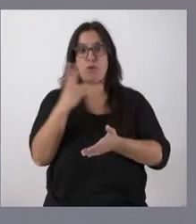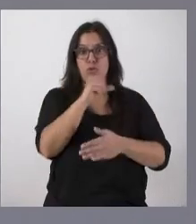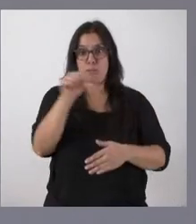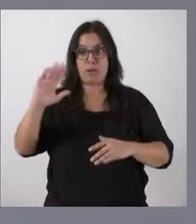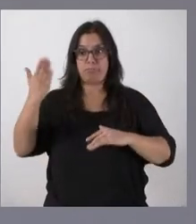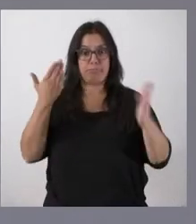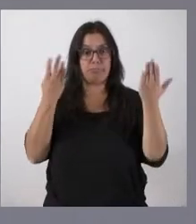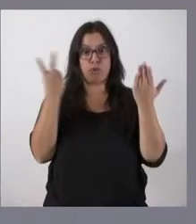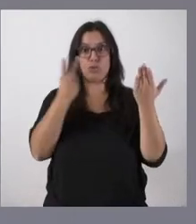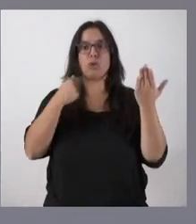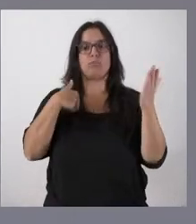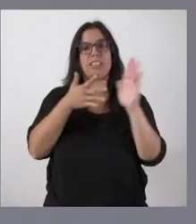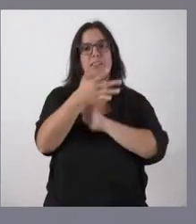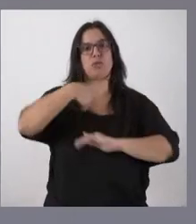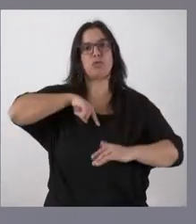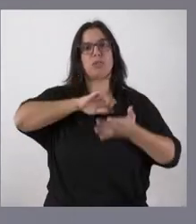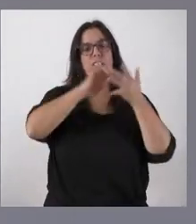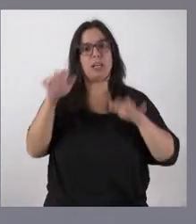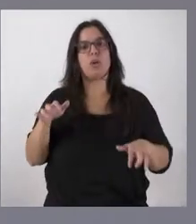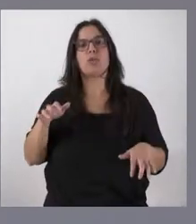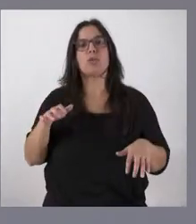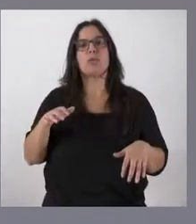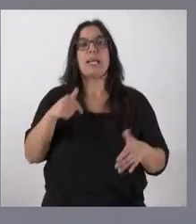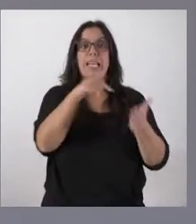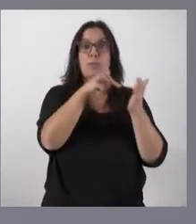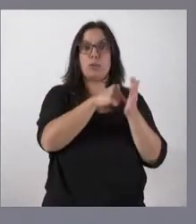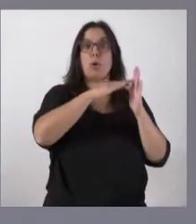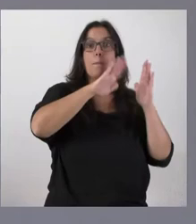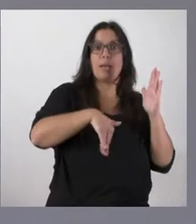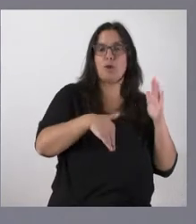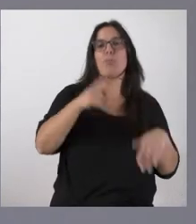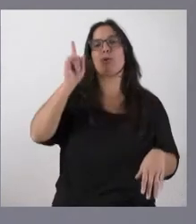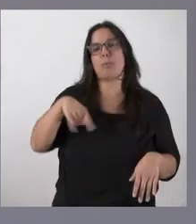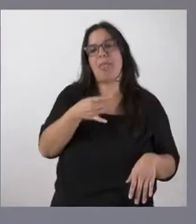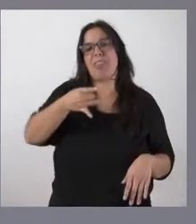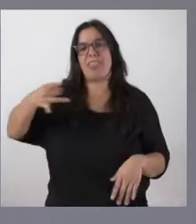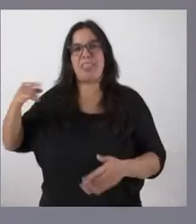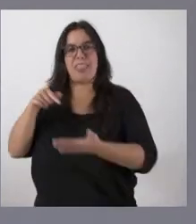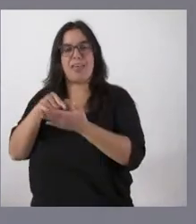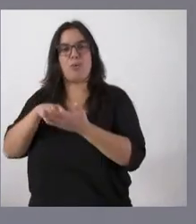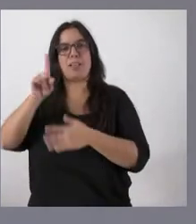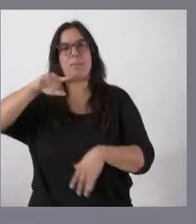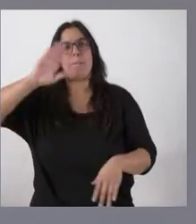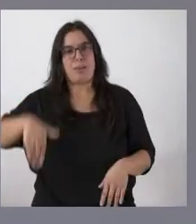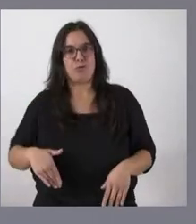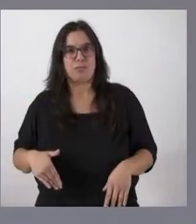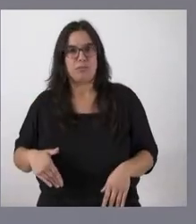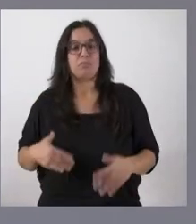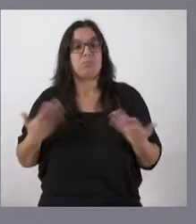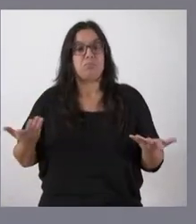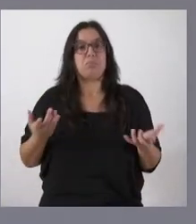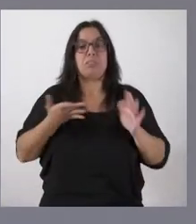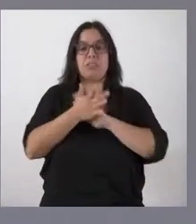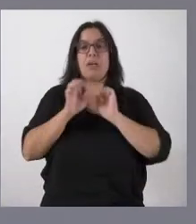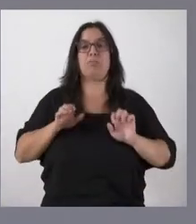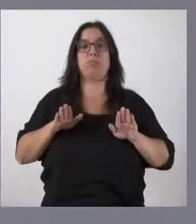que Castilla y León está entre las comunidades autónomas con menos impuestos, pero a la vez entre aquellas que tienen menor nivel de deuda, lo que significa que no